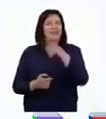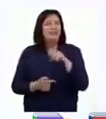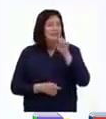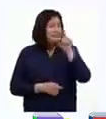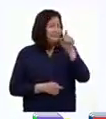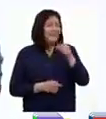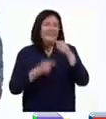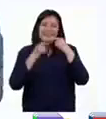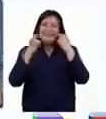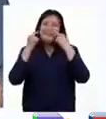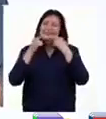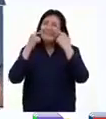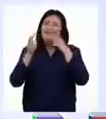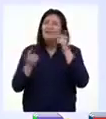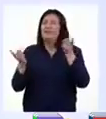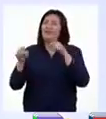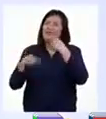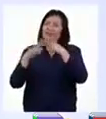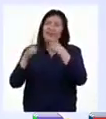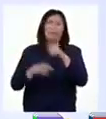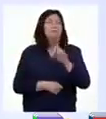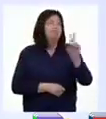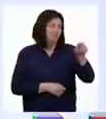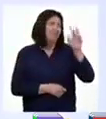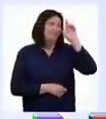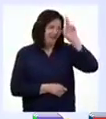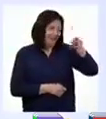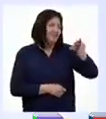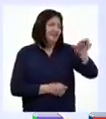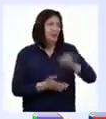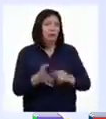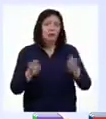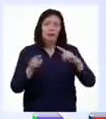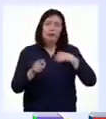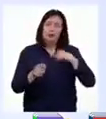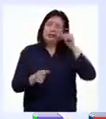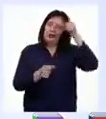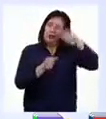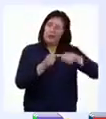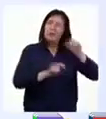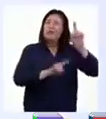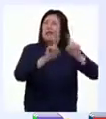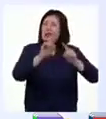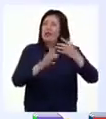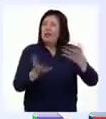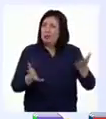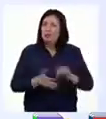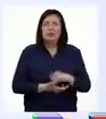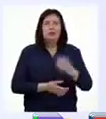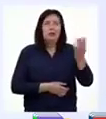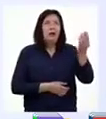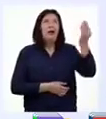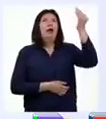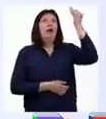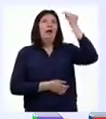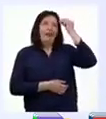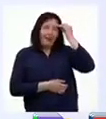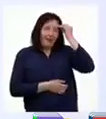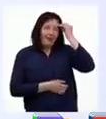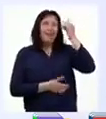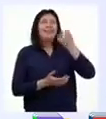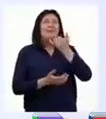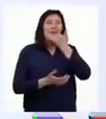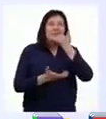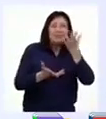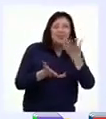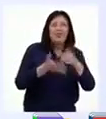dejaba de sonreír mientras lo contaba. Tienes razón, Patti. Cuando recordamos algunos eventos, no solo vienen a nuestra mente los